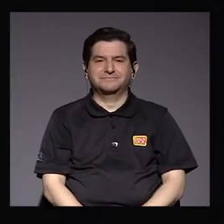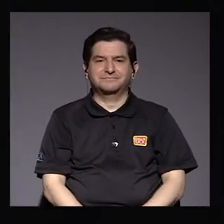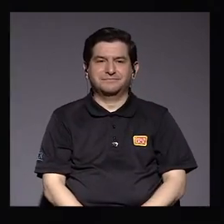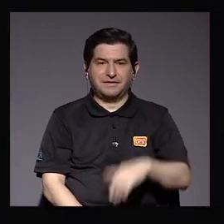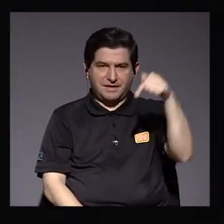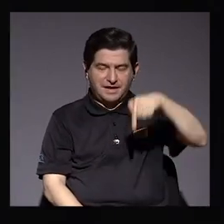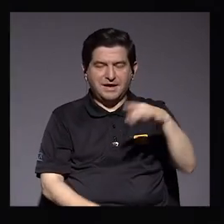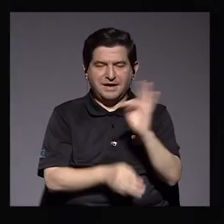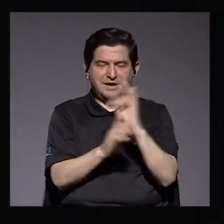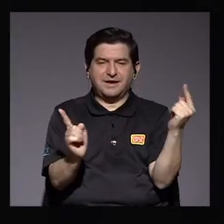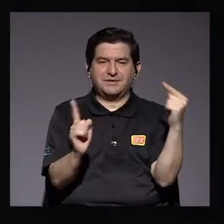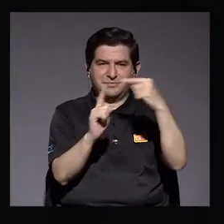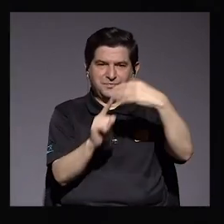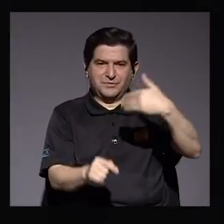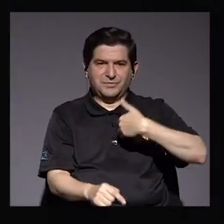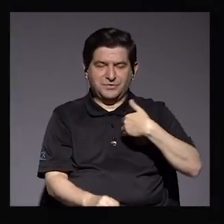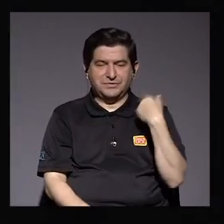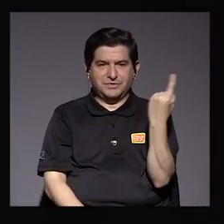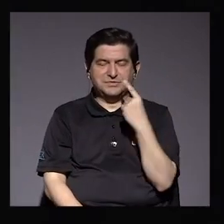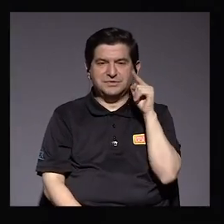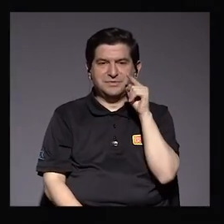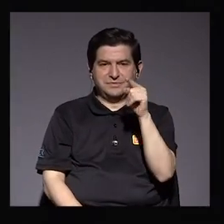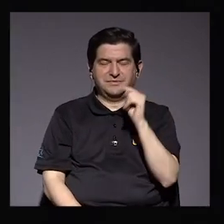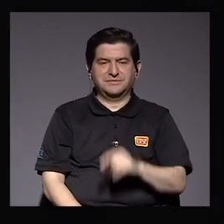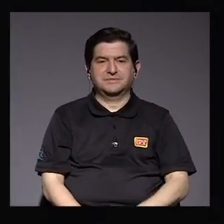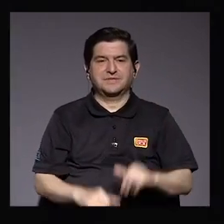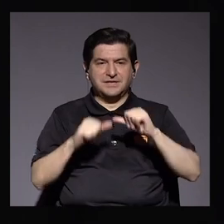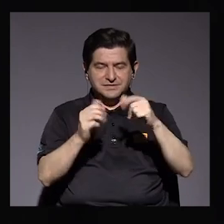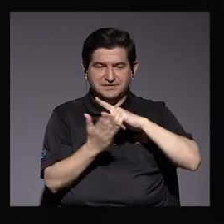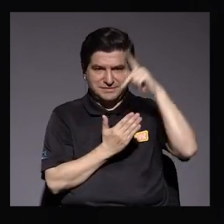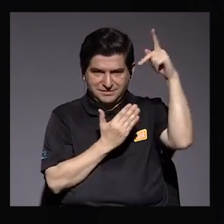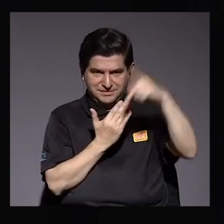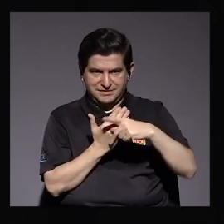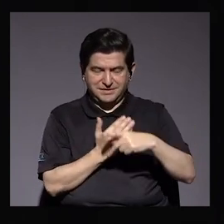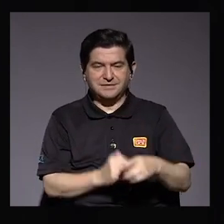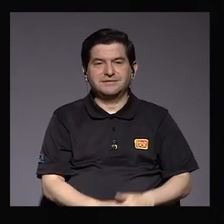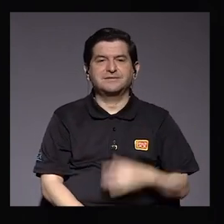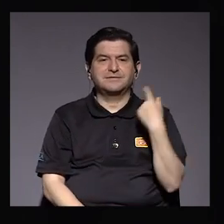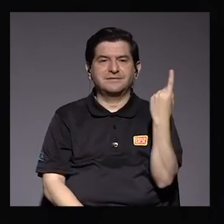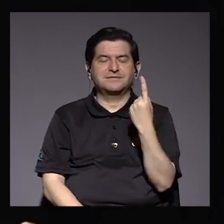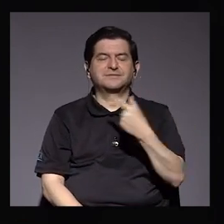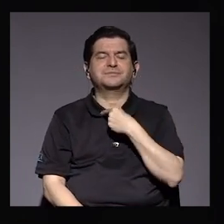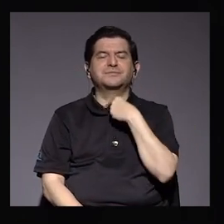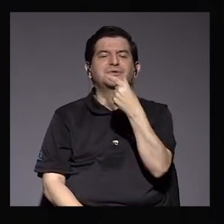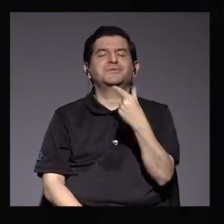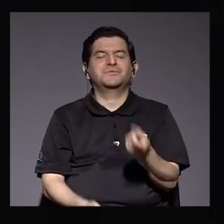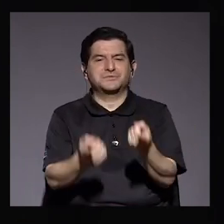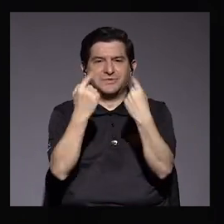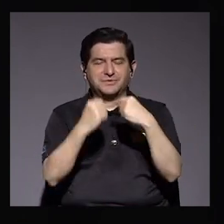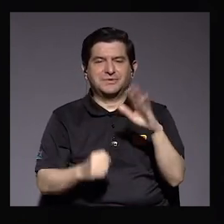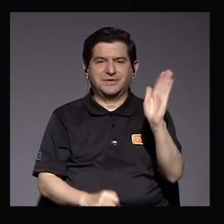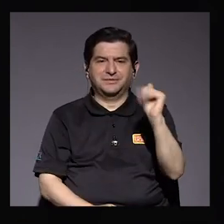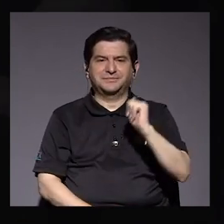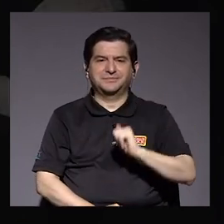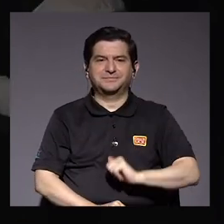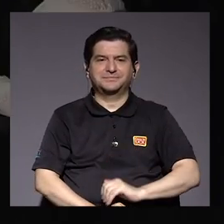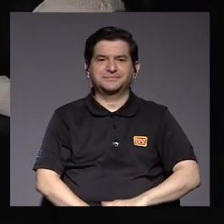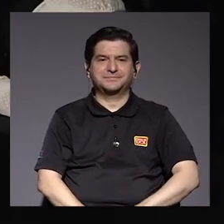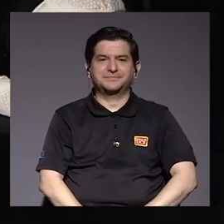acá hacemos televisión con sentido siempre para ustedes sigan nuestra programación y siempre es un gusto tenerles hasta luego